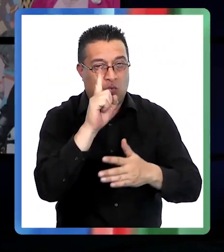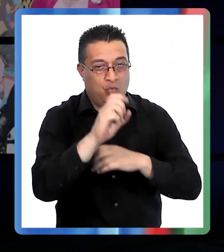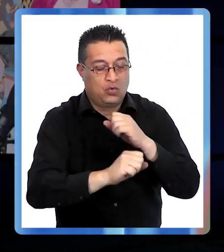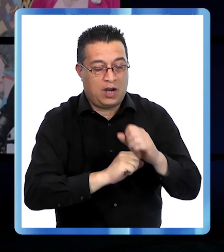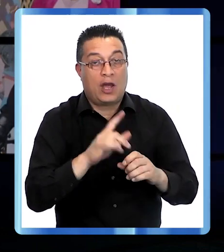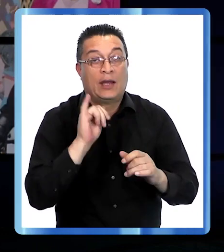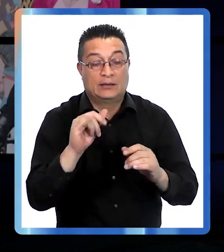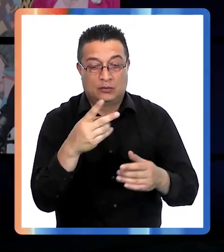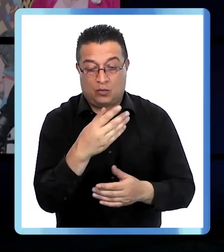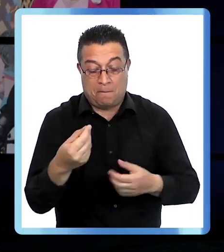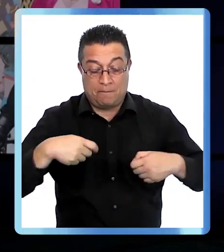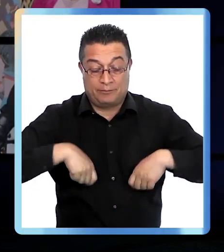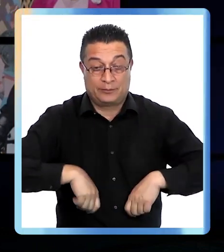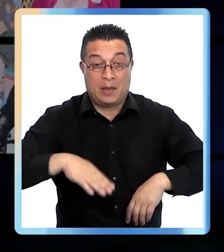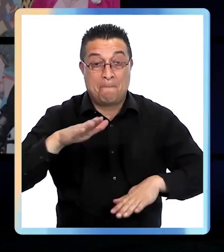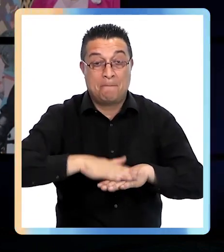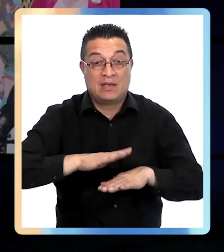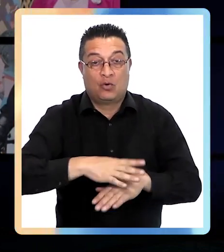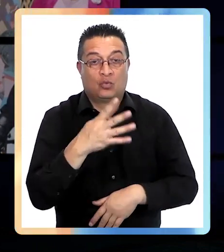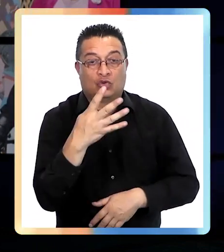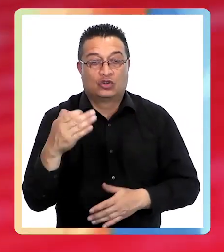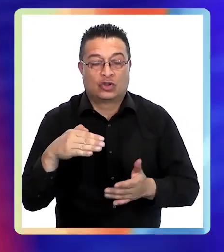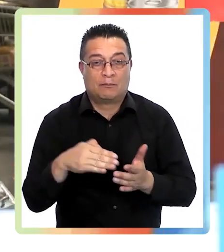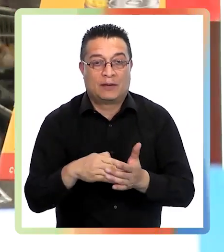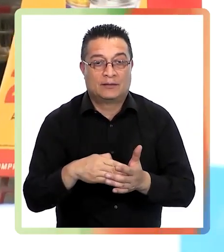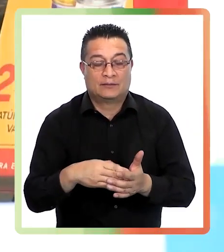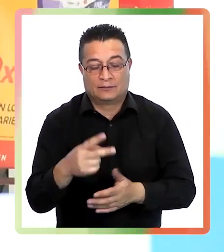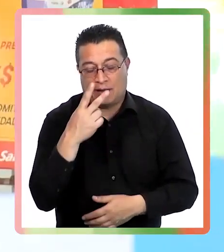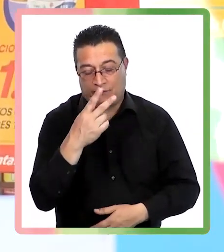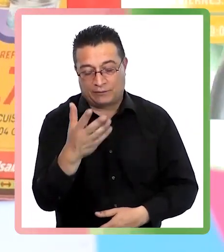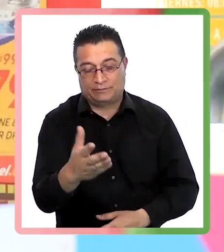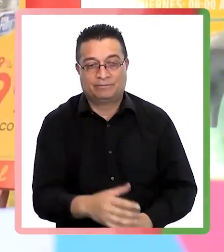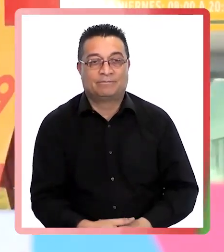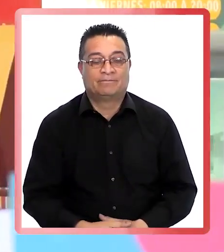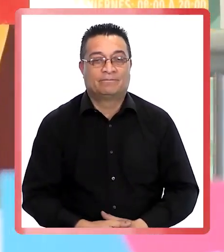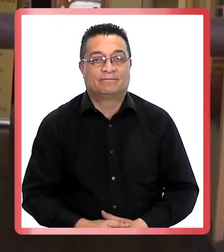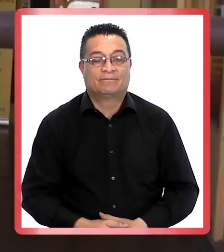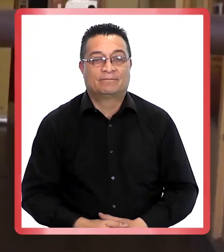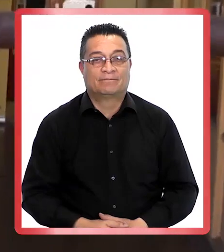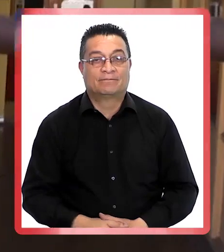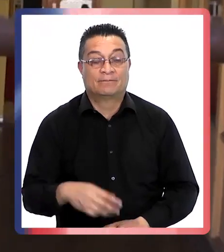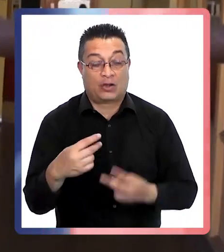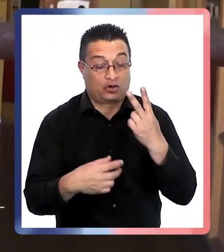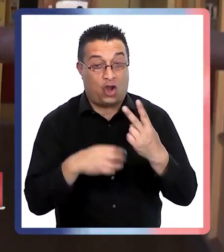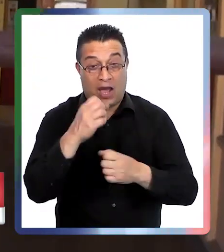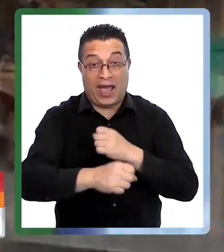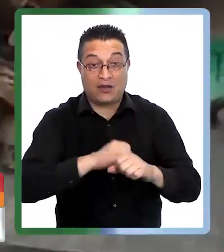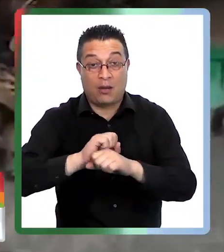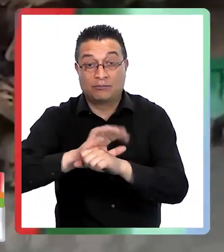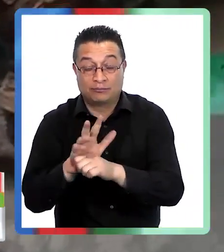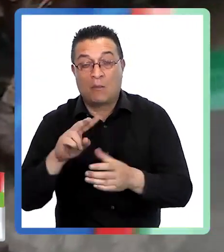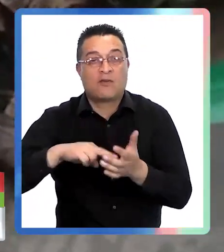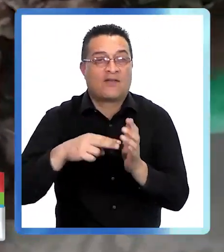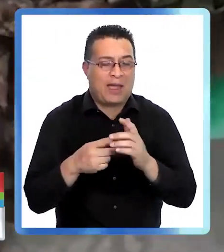mil pesos. Nos informa Francisco Arriaga. Los dos años de pandemia, la crisis económica y la